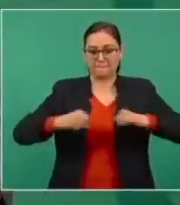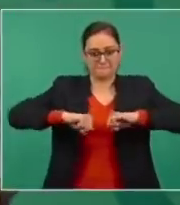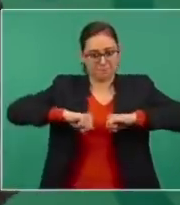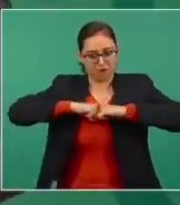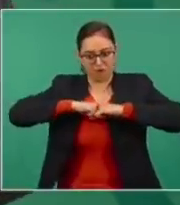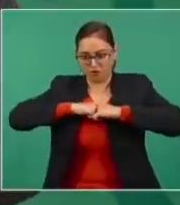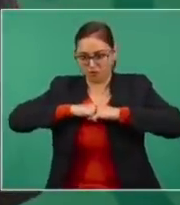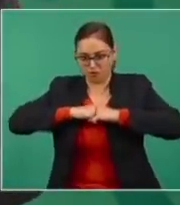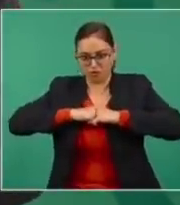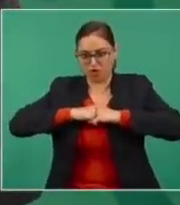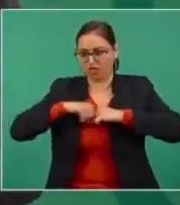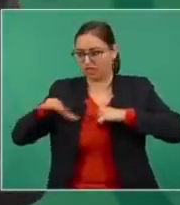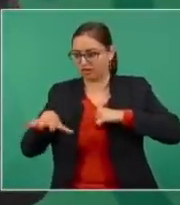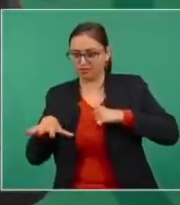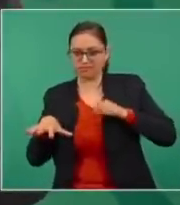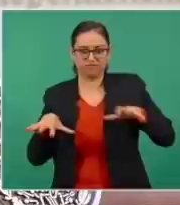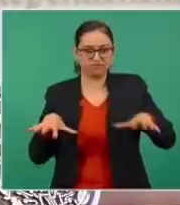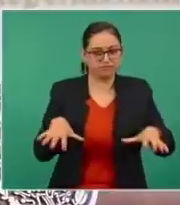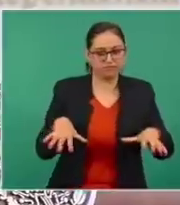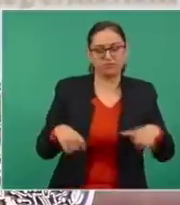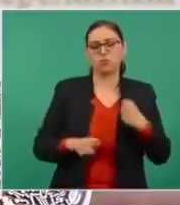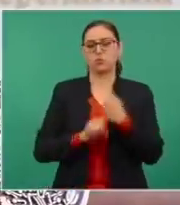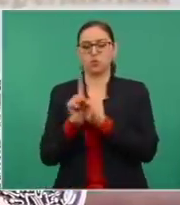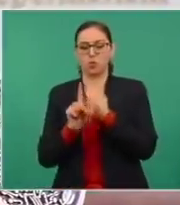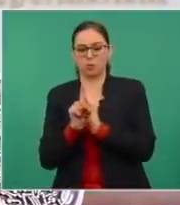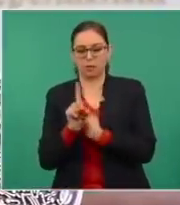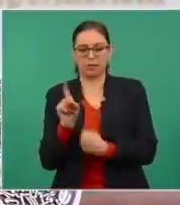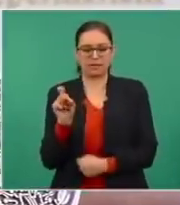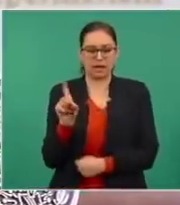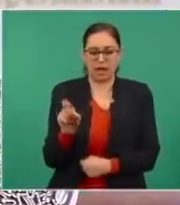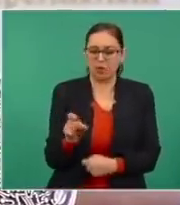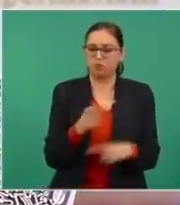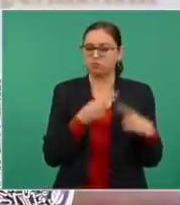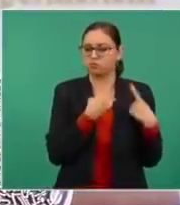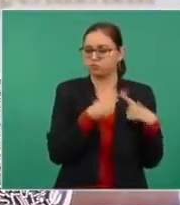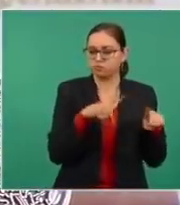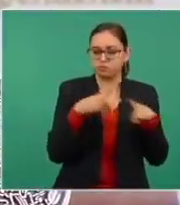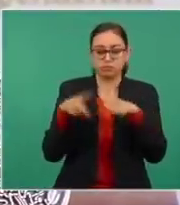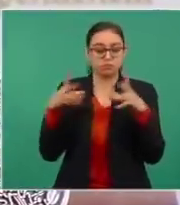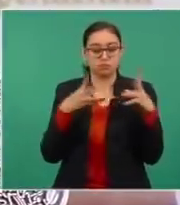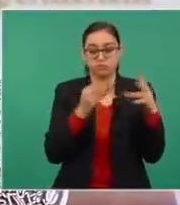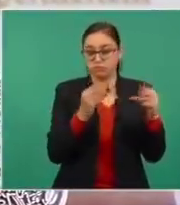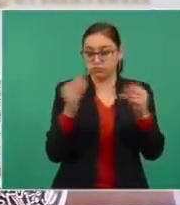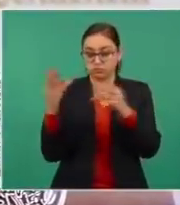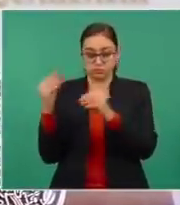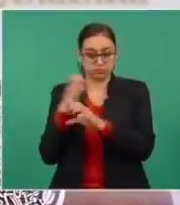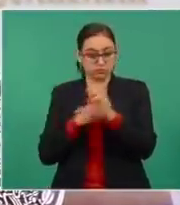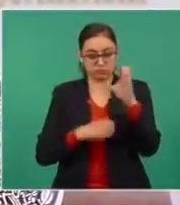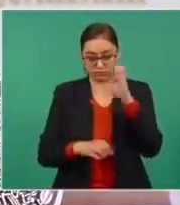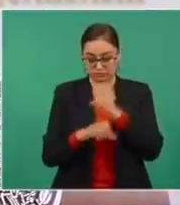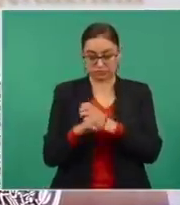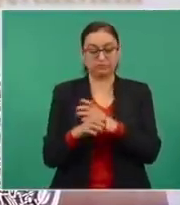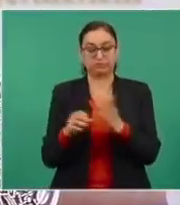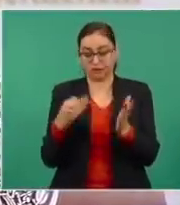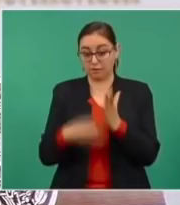por problemas agrarios, por problemas del agua, muchos asuntos pendientes